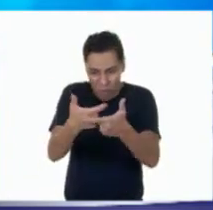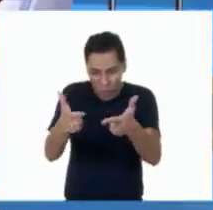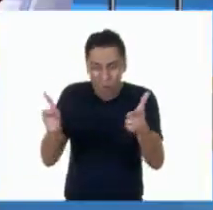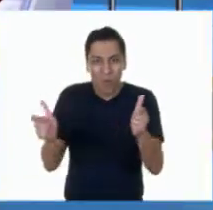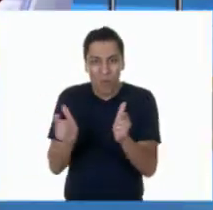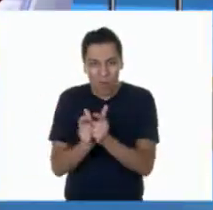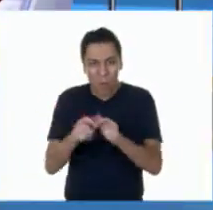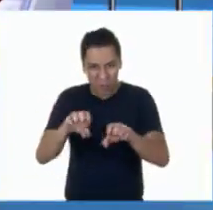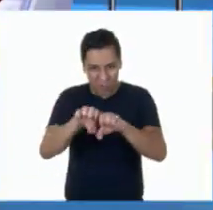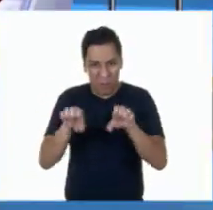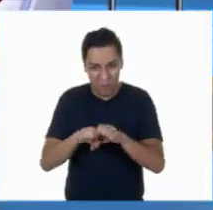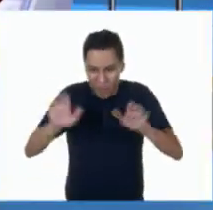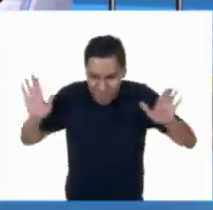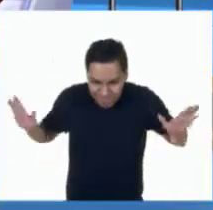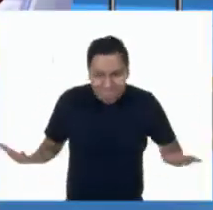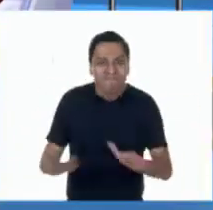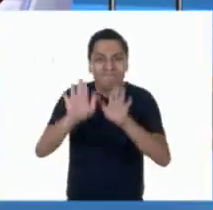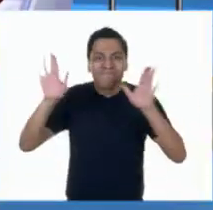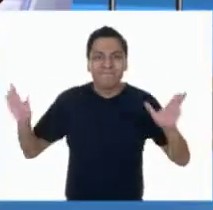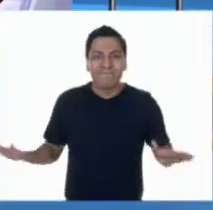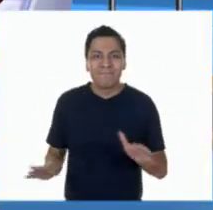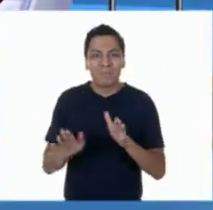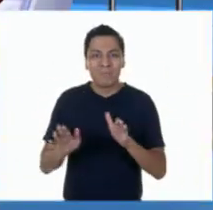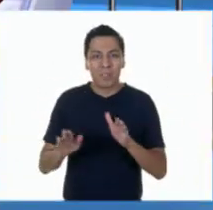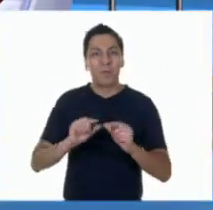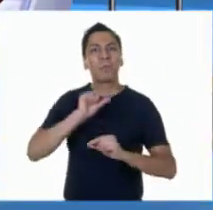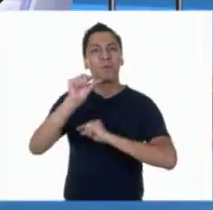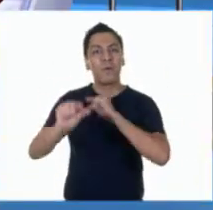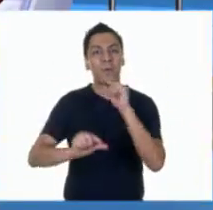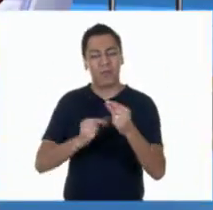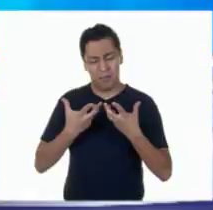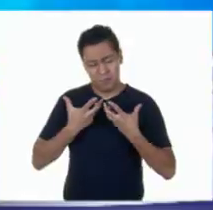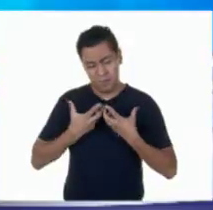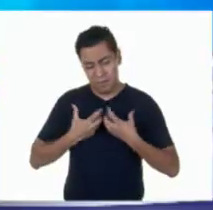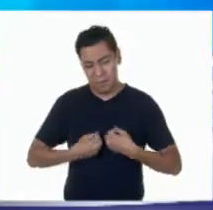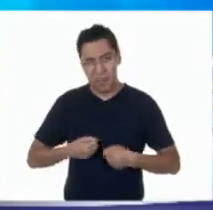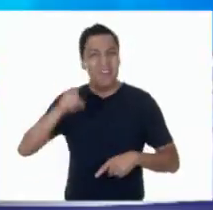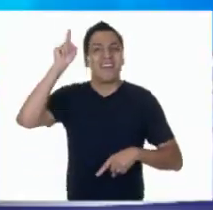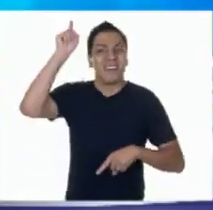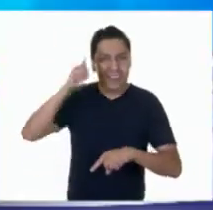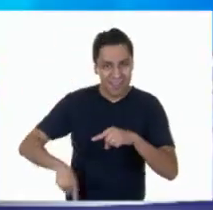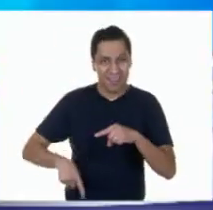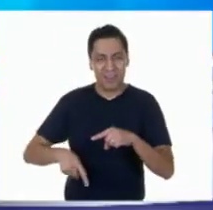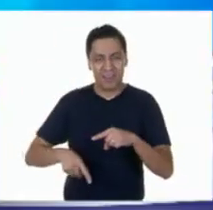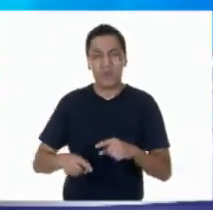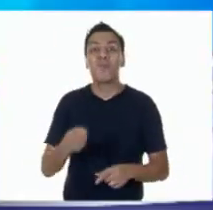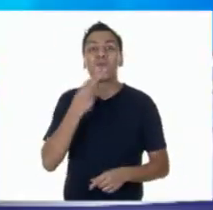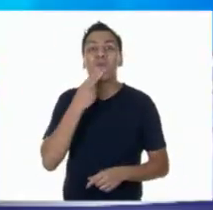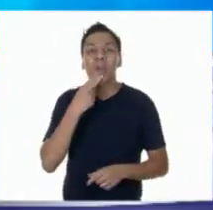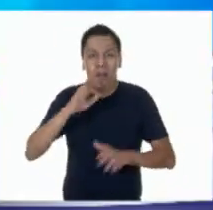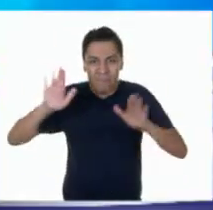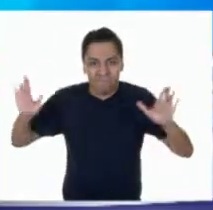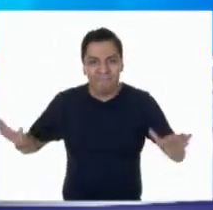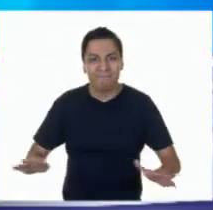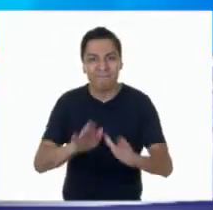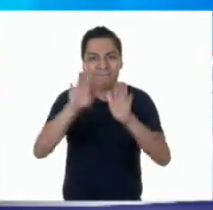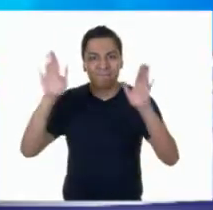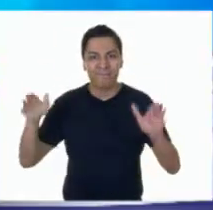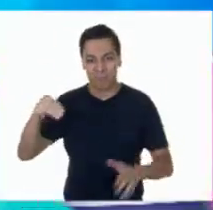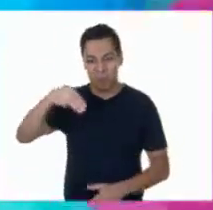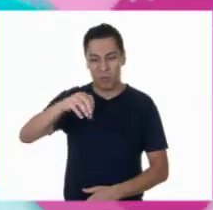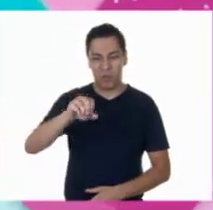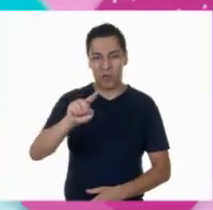ánimo. Vamos a ver cómo les fue a estos equipos cuando utilizaron la motivación. ¿Cómo influye en nuestro